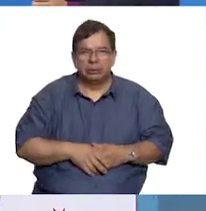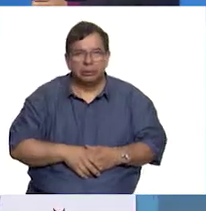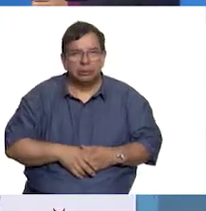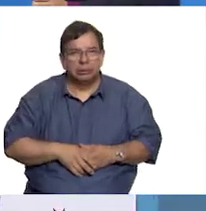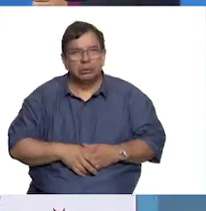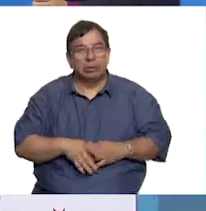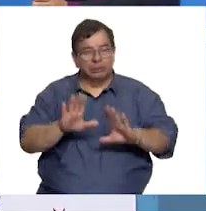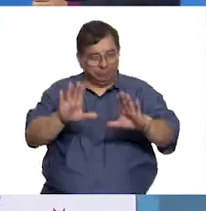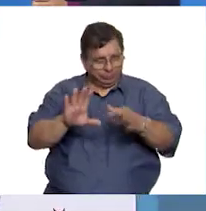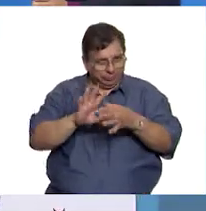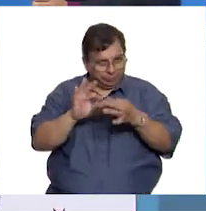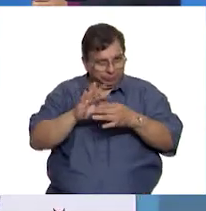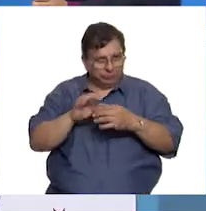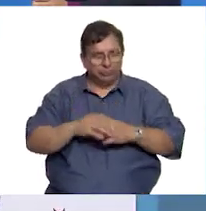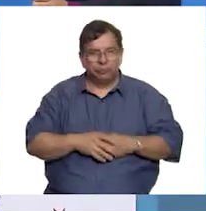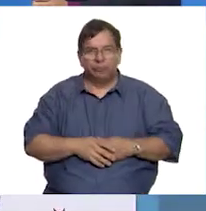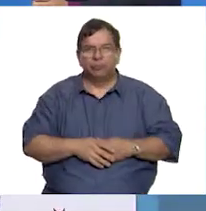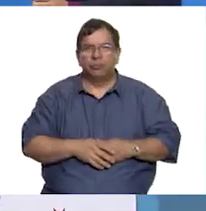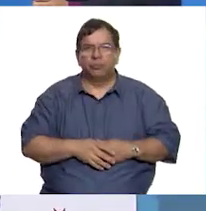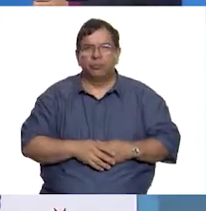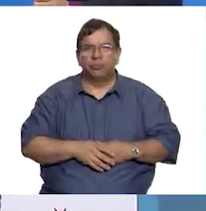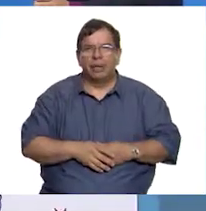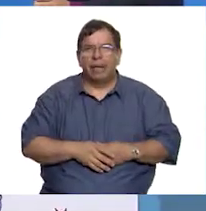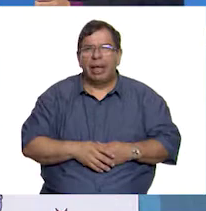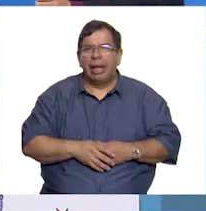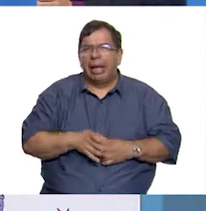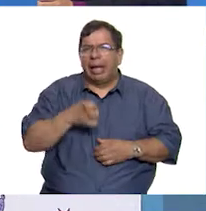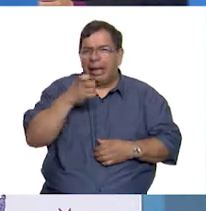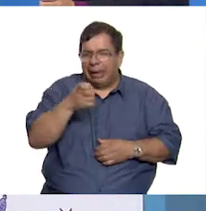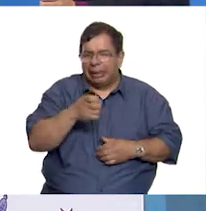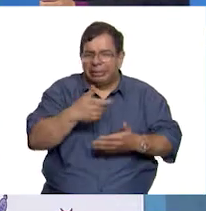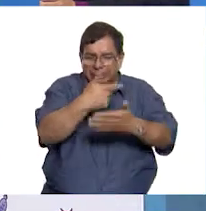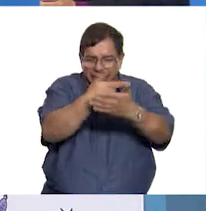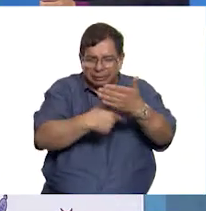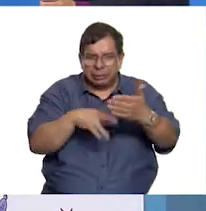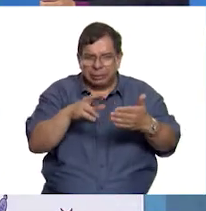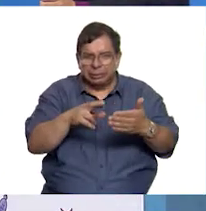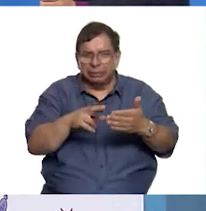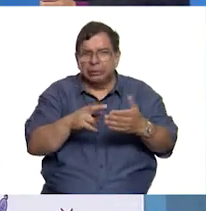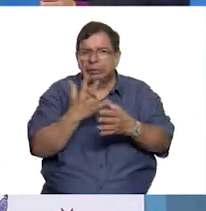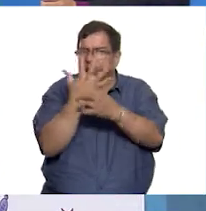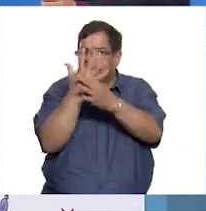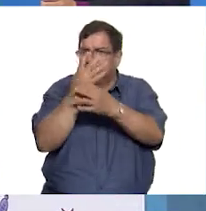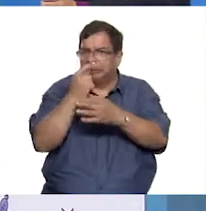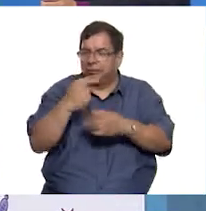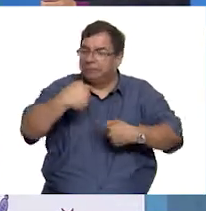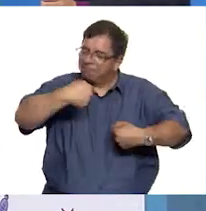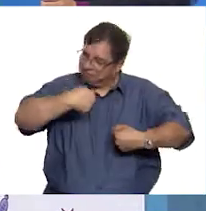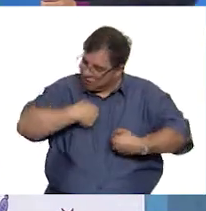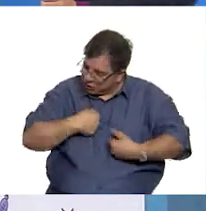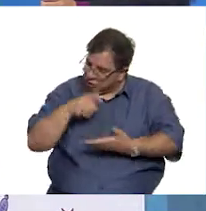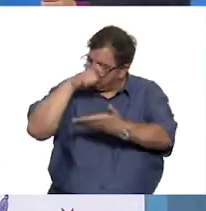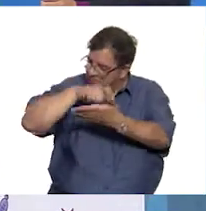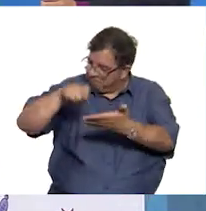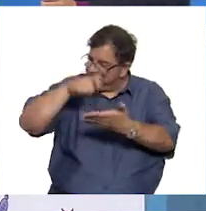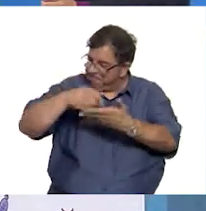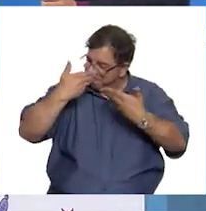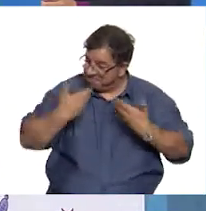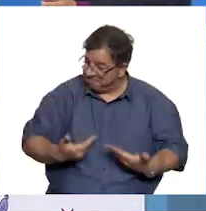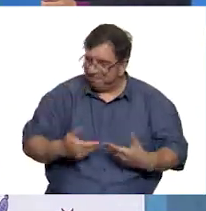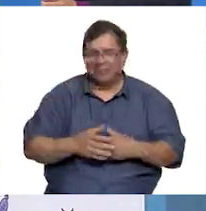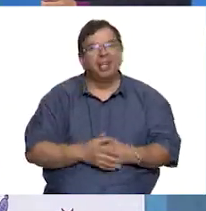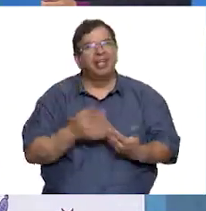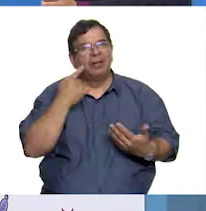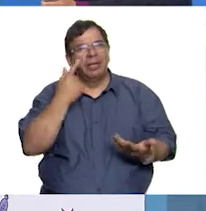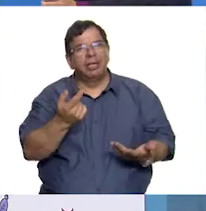dejadme deciros que algunas de esas recetas las escribió vuestra servidora. Deberán